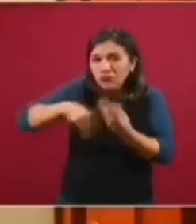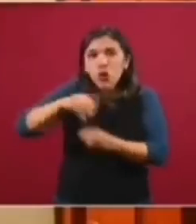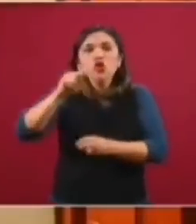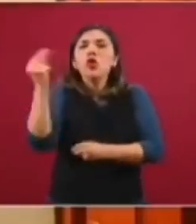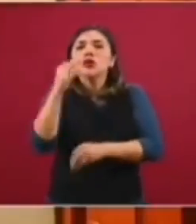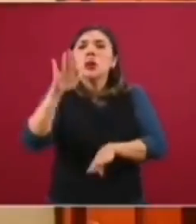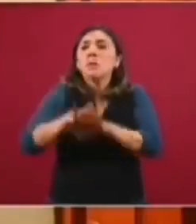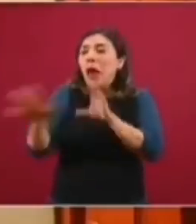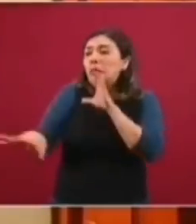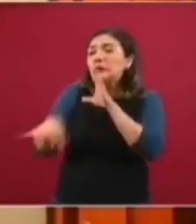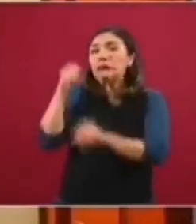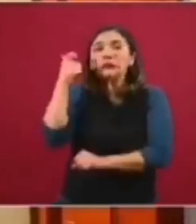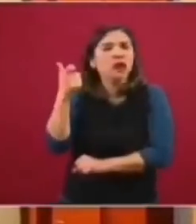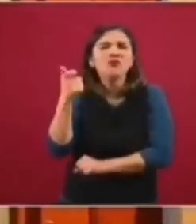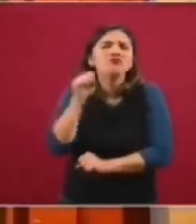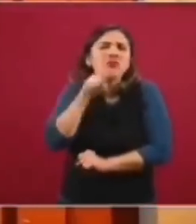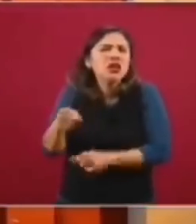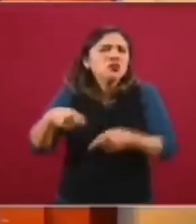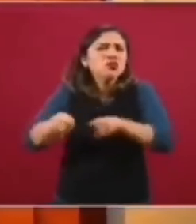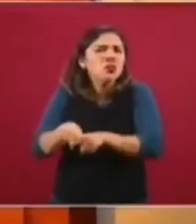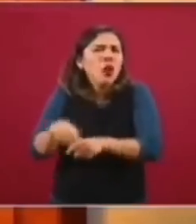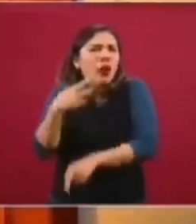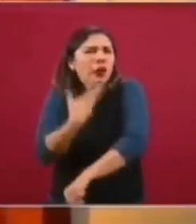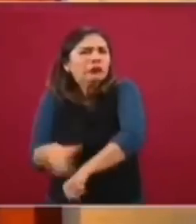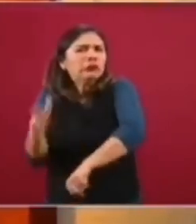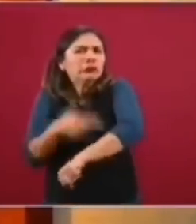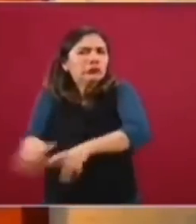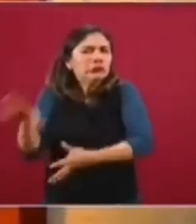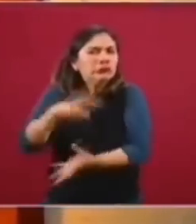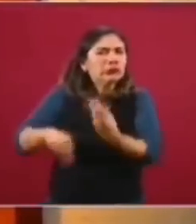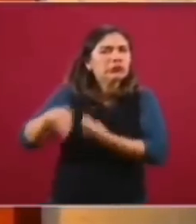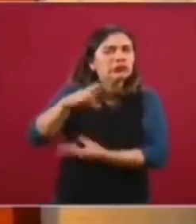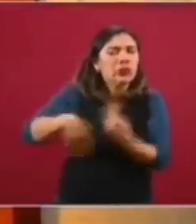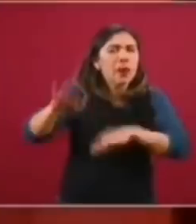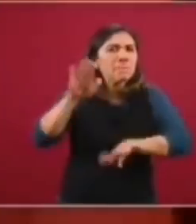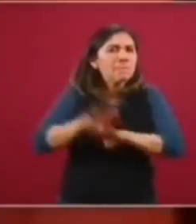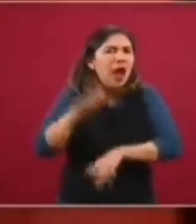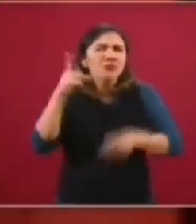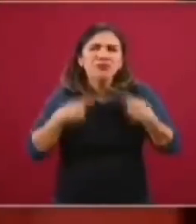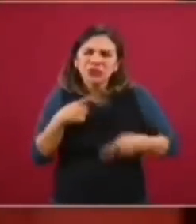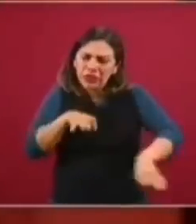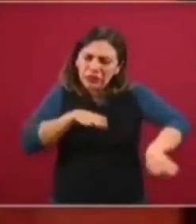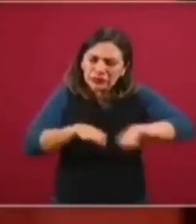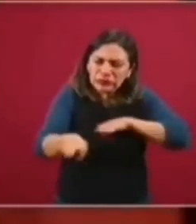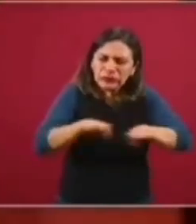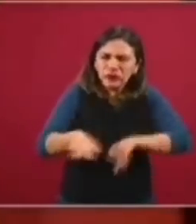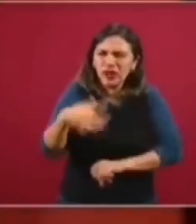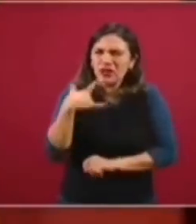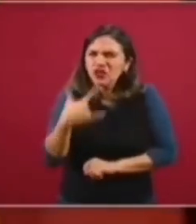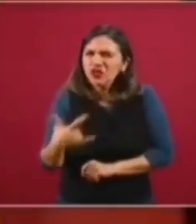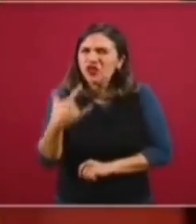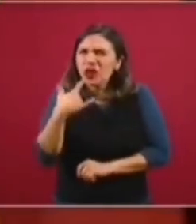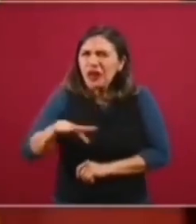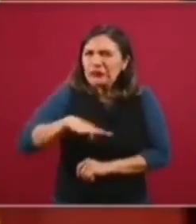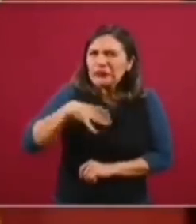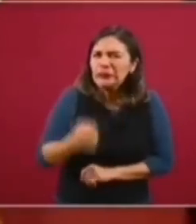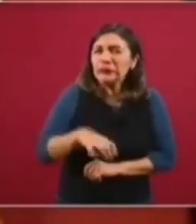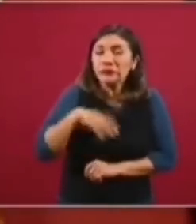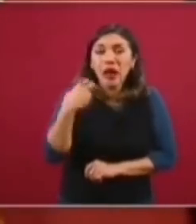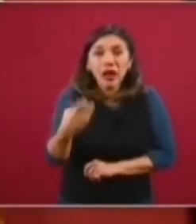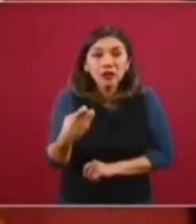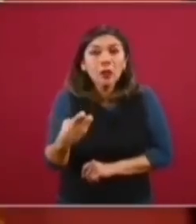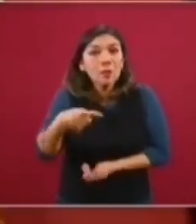tomar reservas del Seguro Social. Pero esto, todo este esfuerzo de miles de personas es lo que ha permitido que no